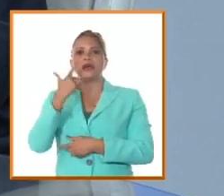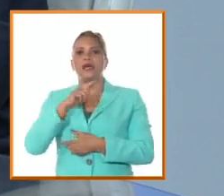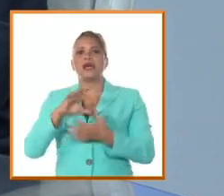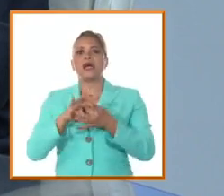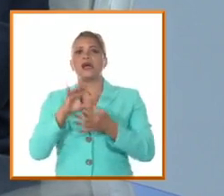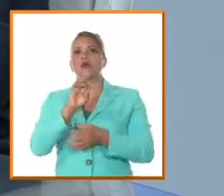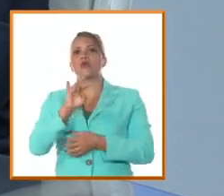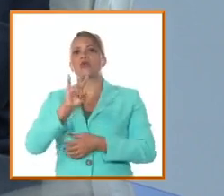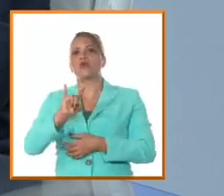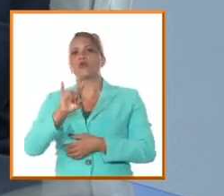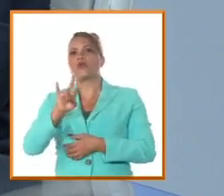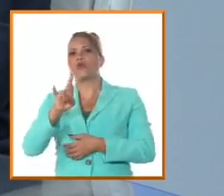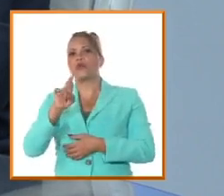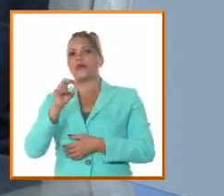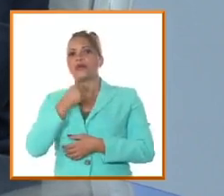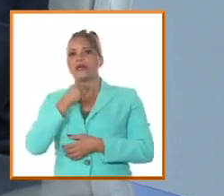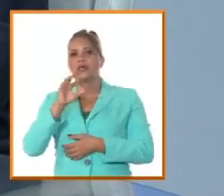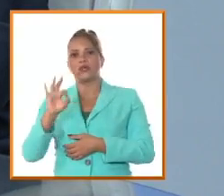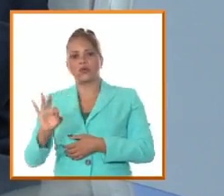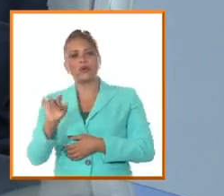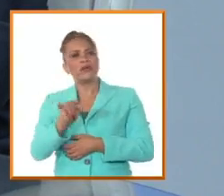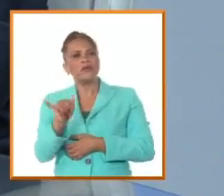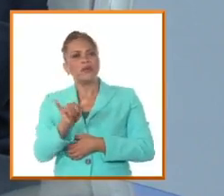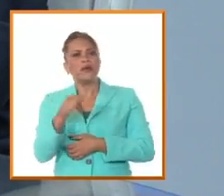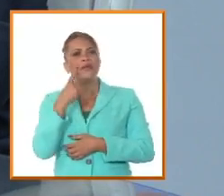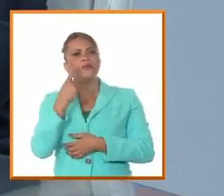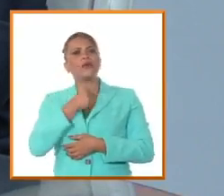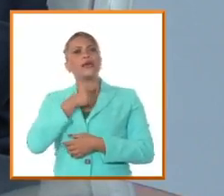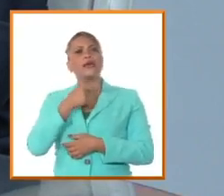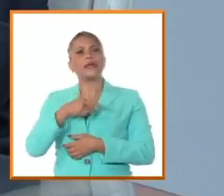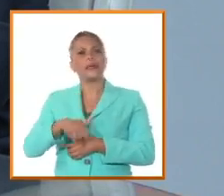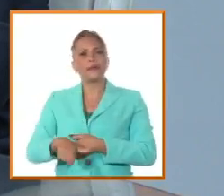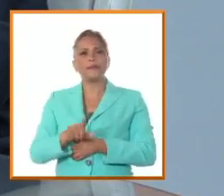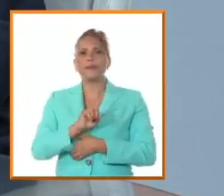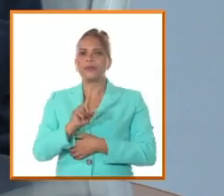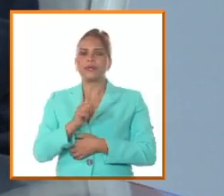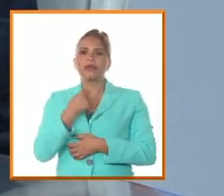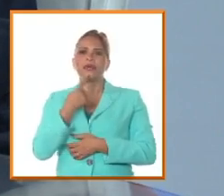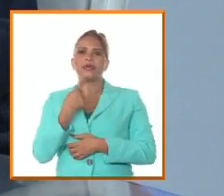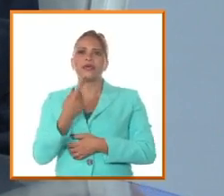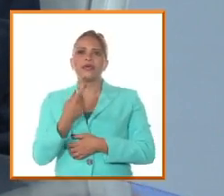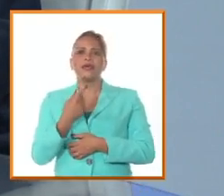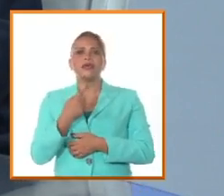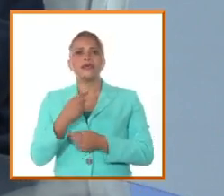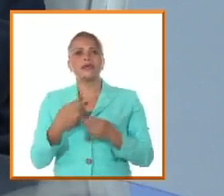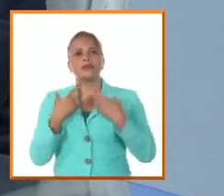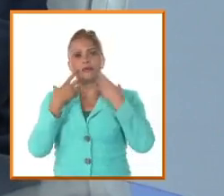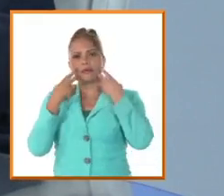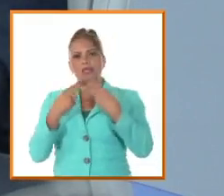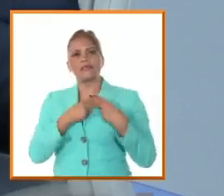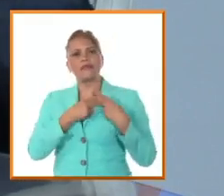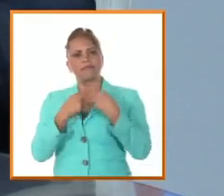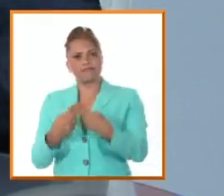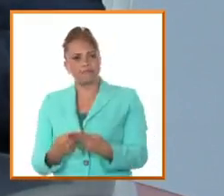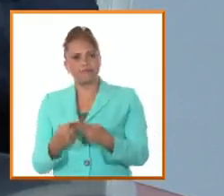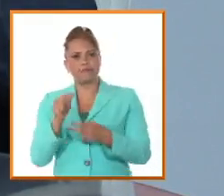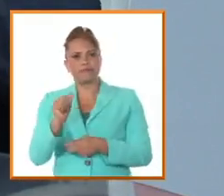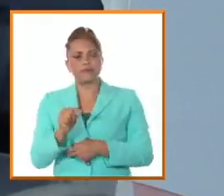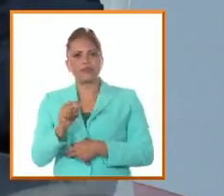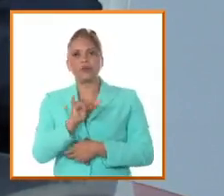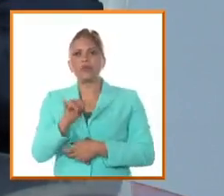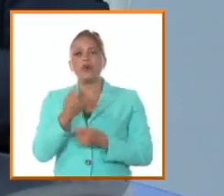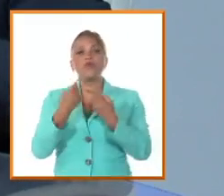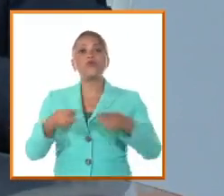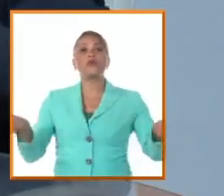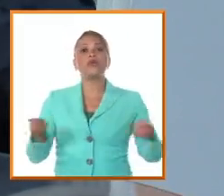Frasquito Agüero nos va a dejar además no solamente el ejemplo de su martirologio, sino un himno, un himno que es el